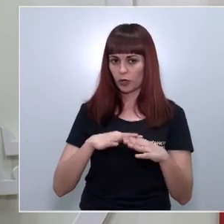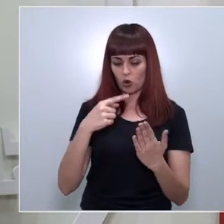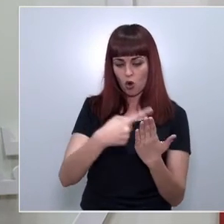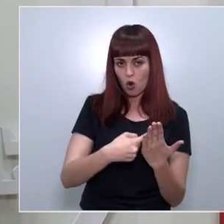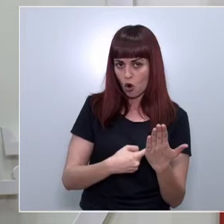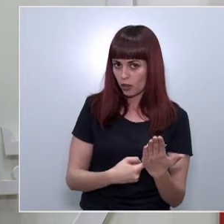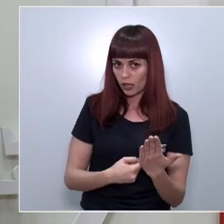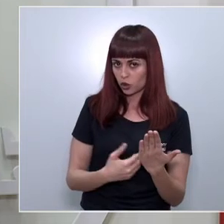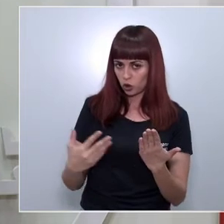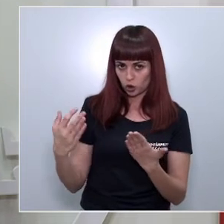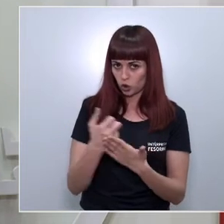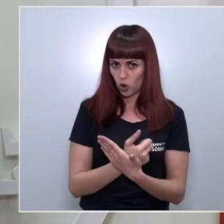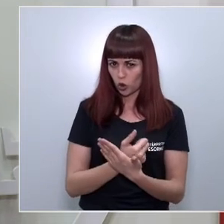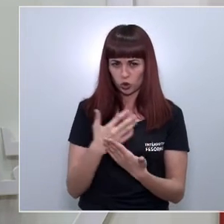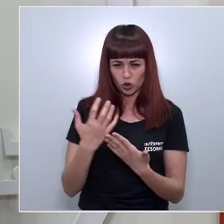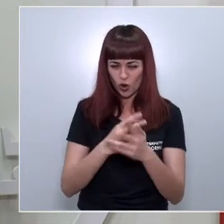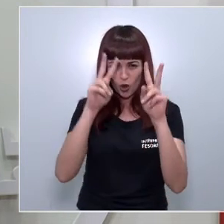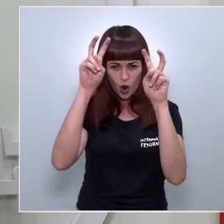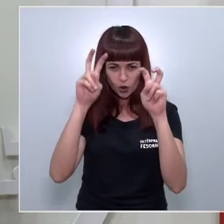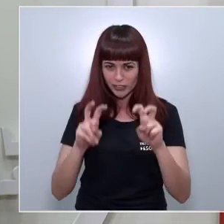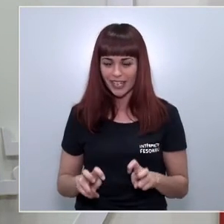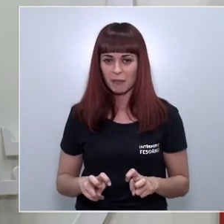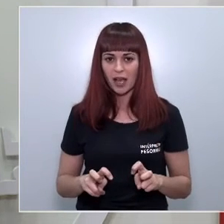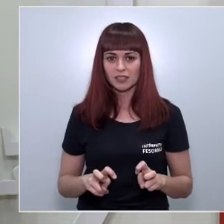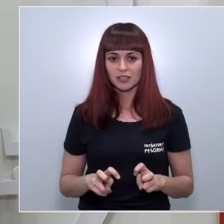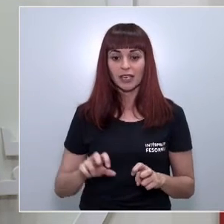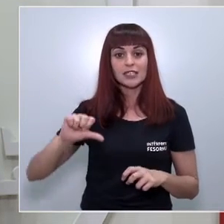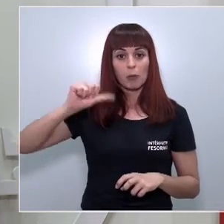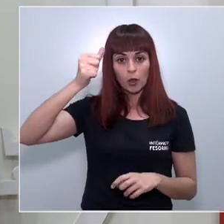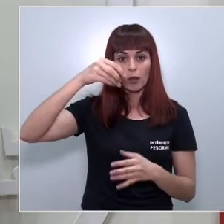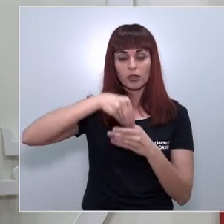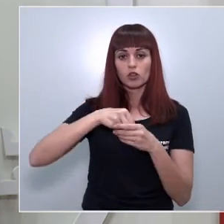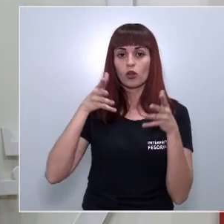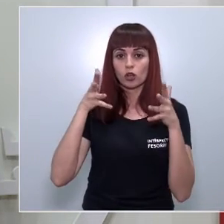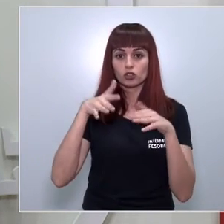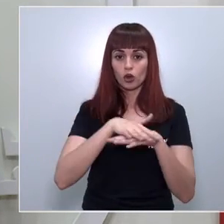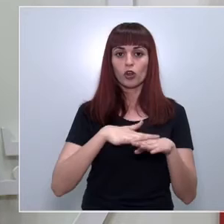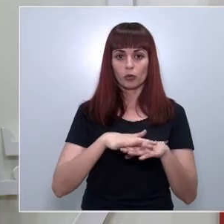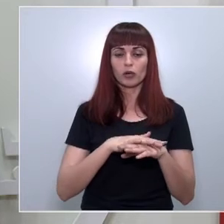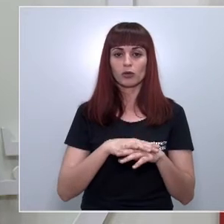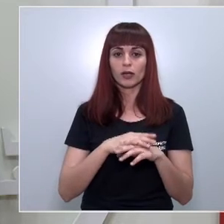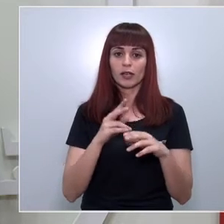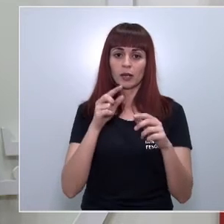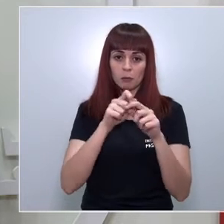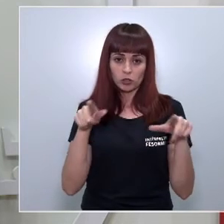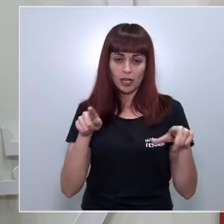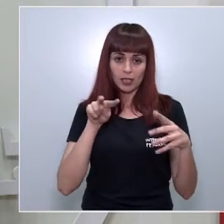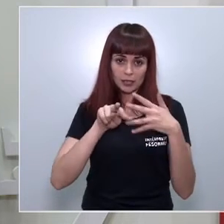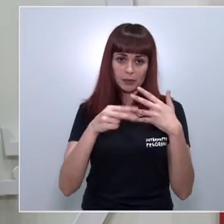y todos absolutamente todos los temas que se aprueban en el consejo de gobierno se publican en el portal de la transparencia